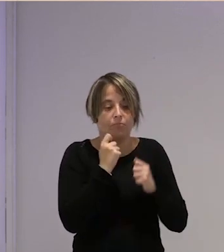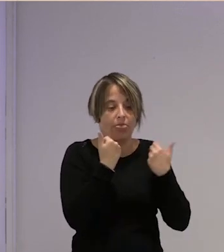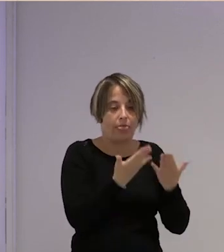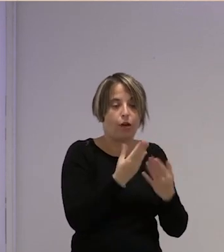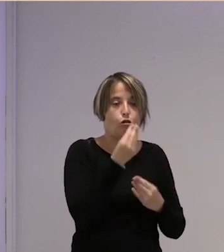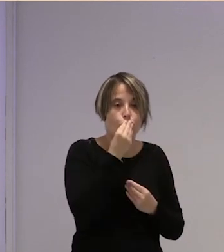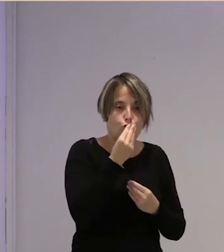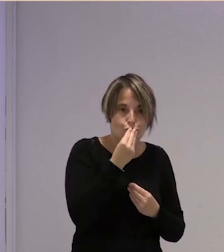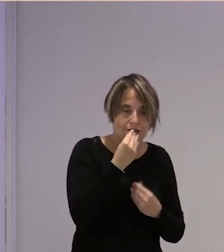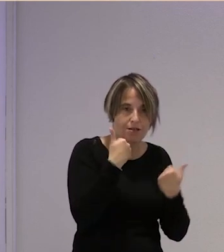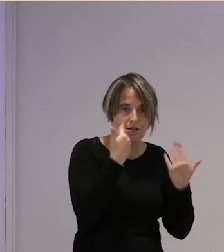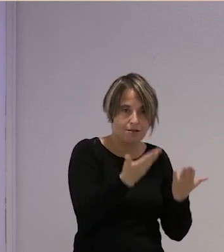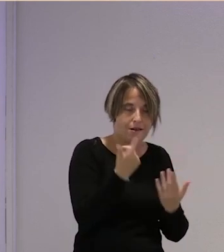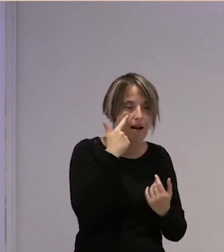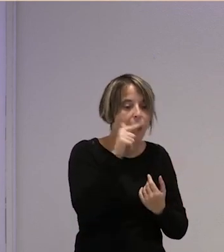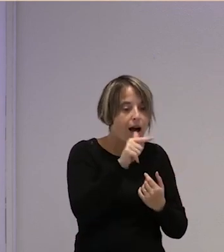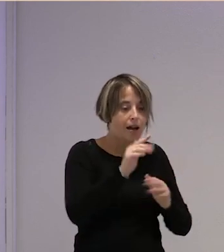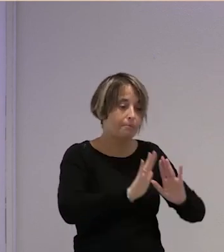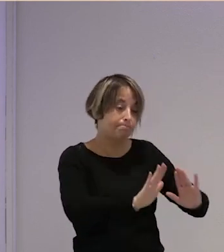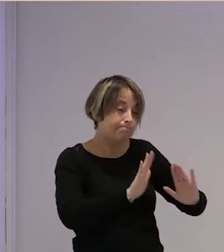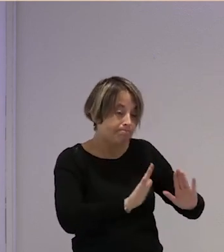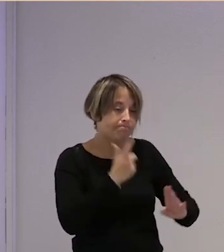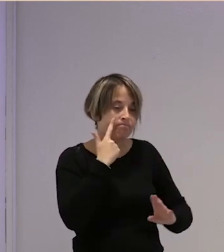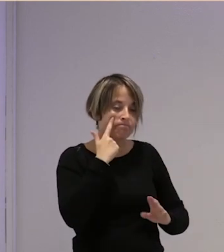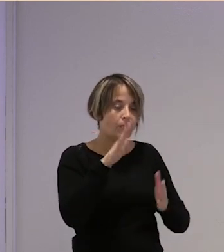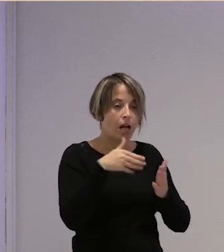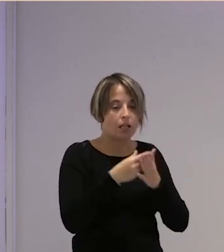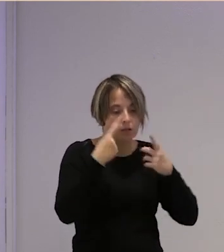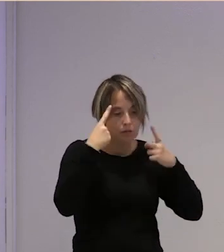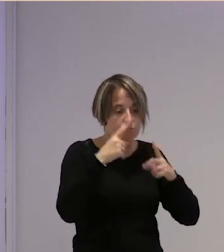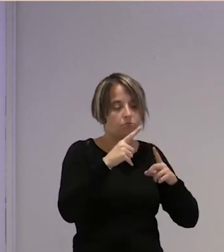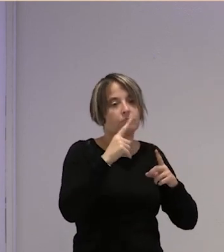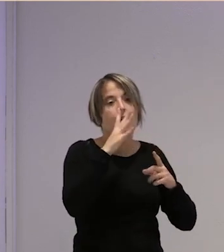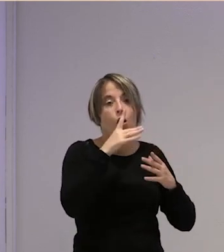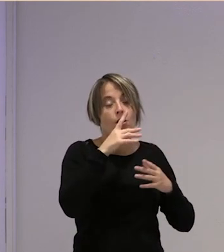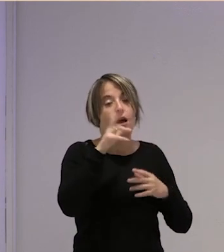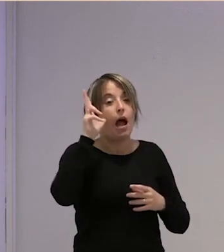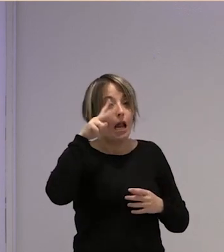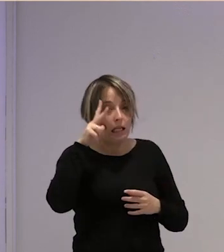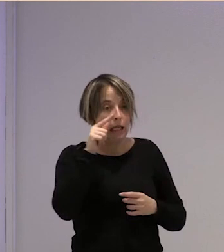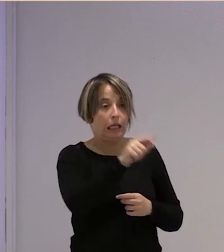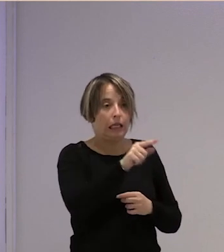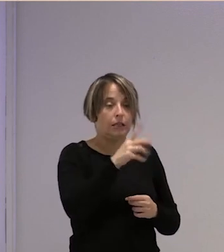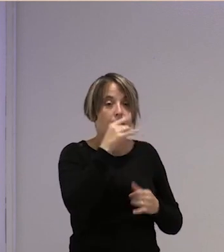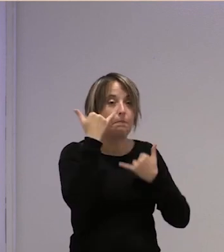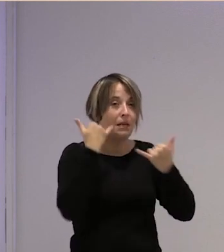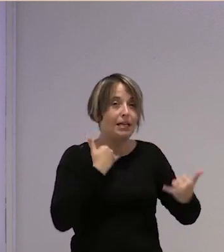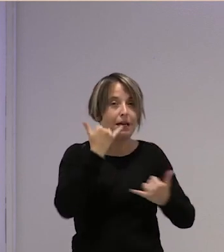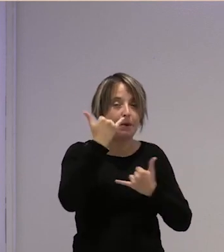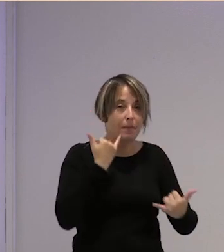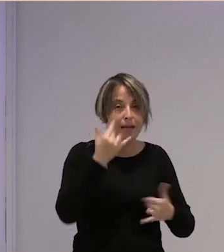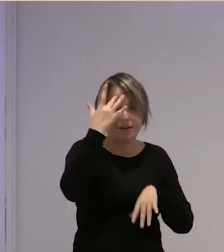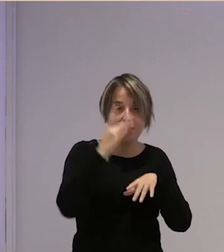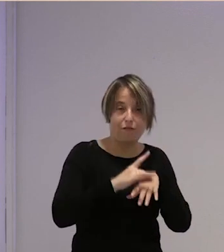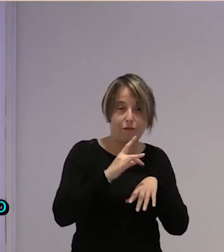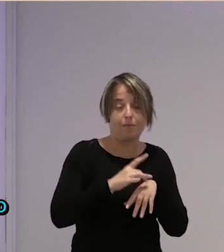en Fecons ahí estuvo un tiempo hasta que ya se buscó la vida se fue ahora mismo está en Alicante y me llama cada dos por tres que se pone